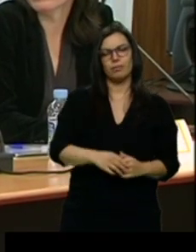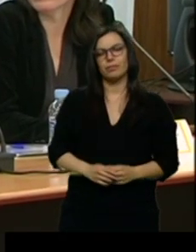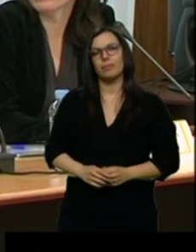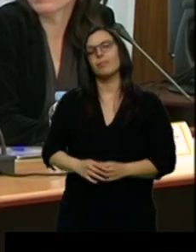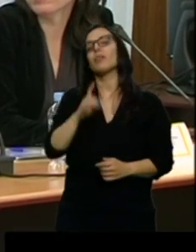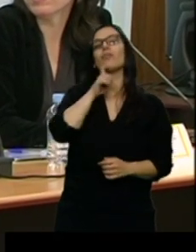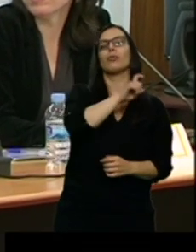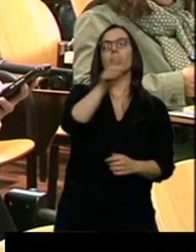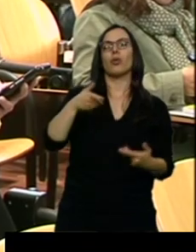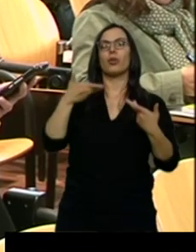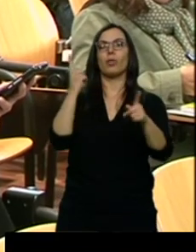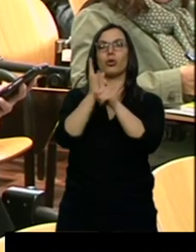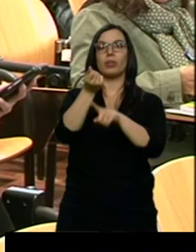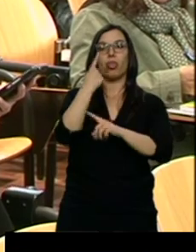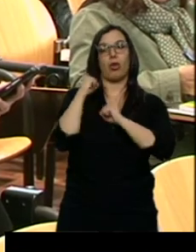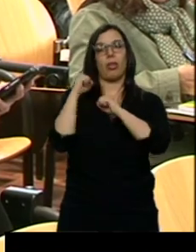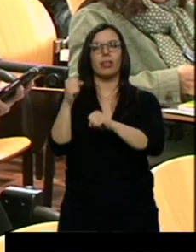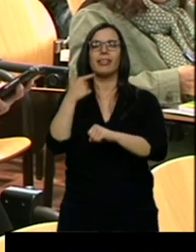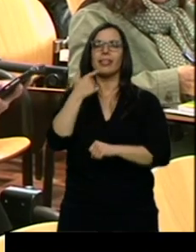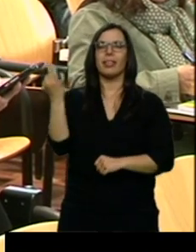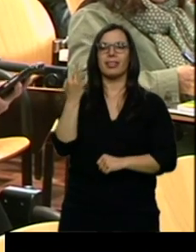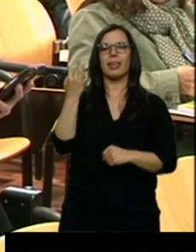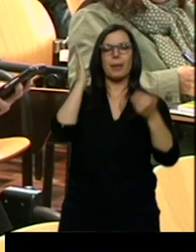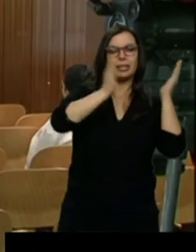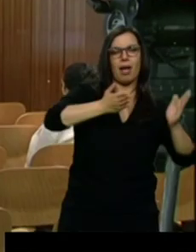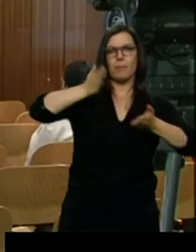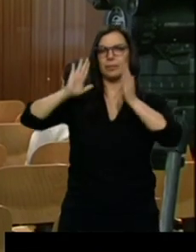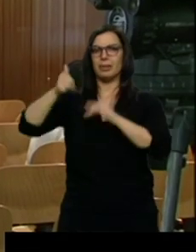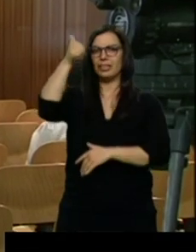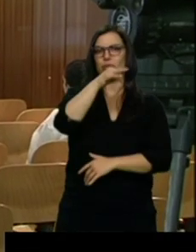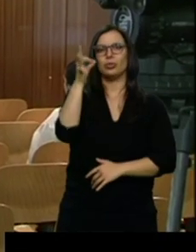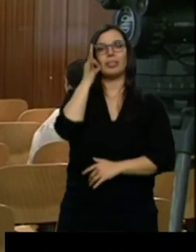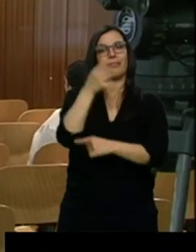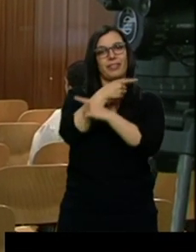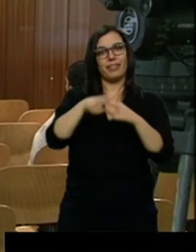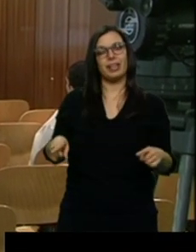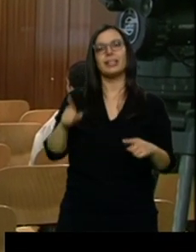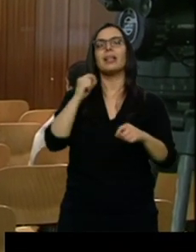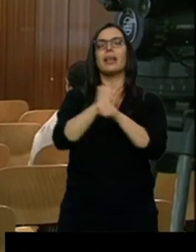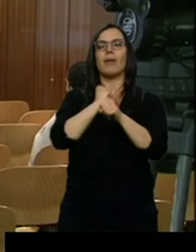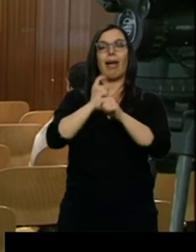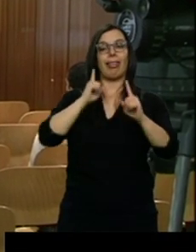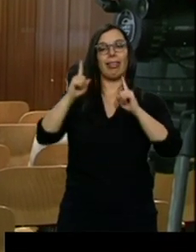Drogadicción cree que hay que intervenir de forma diferente en chicos y chicas y trabajar la prevención con las familias.